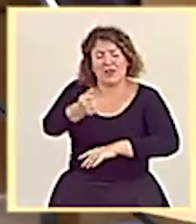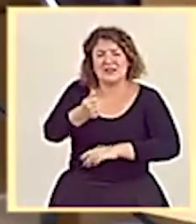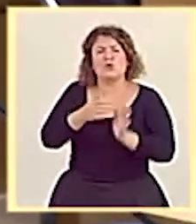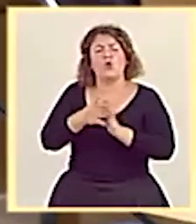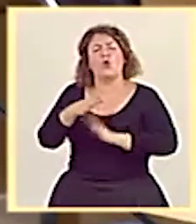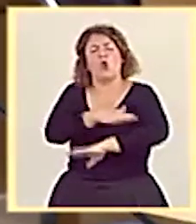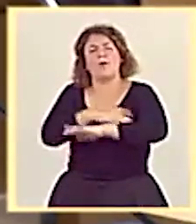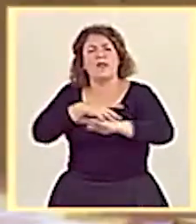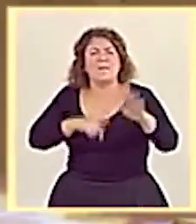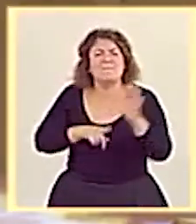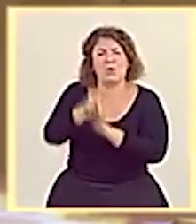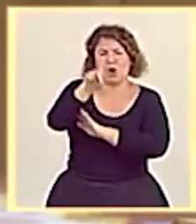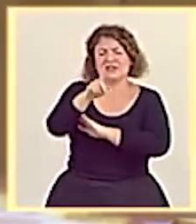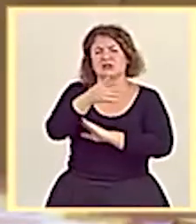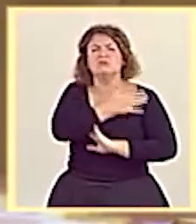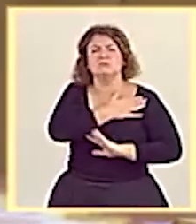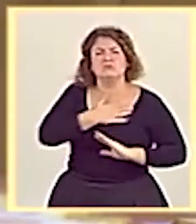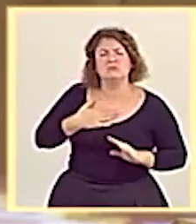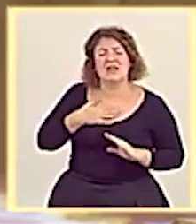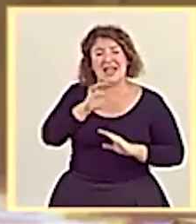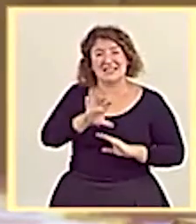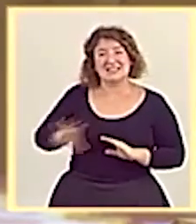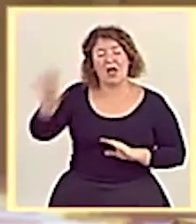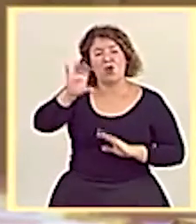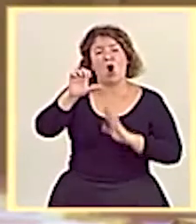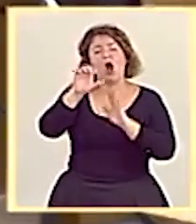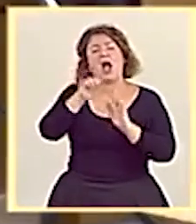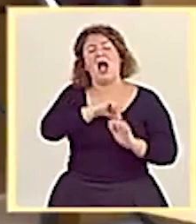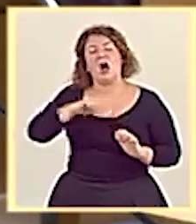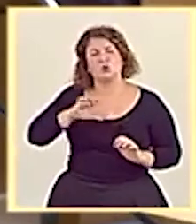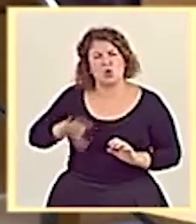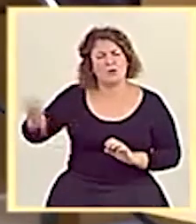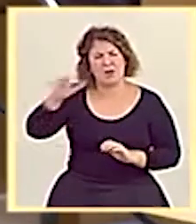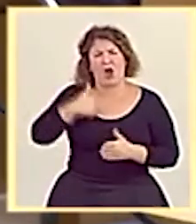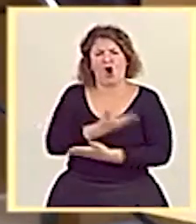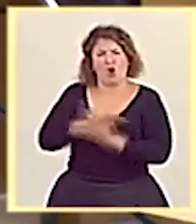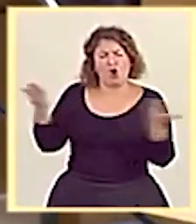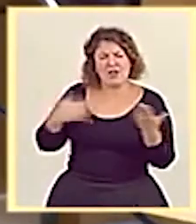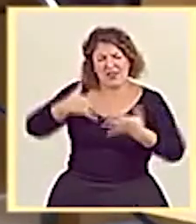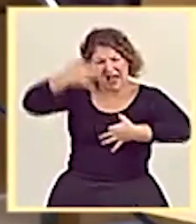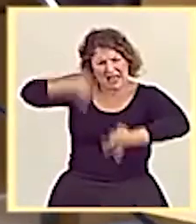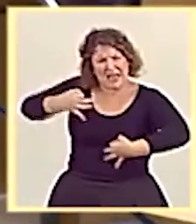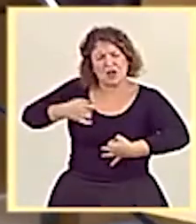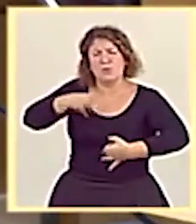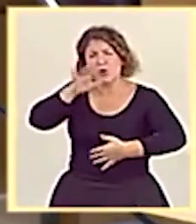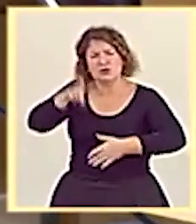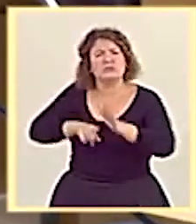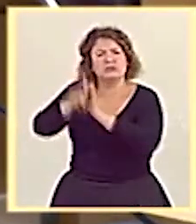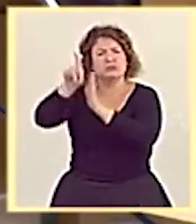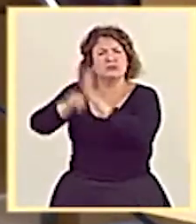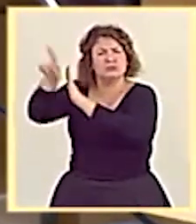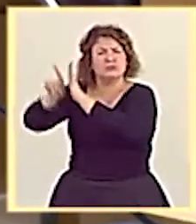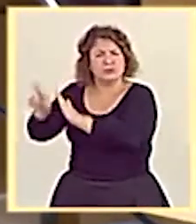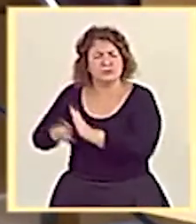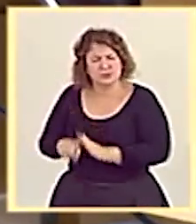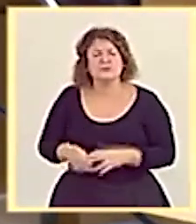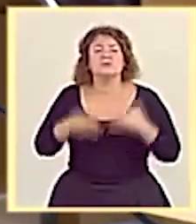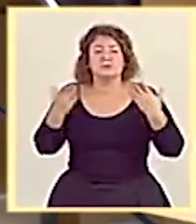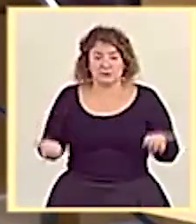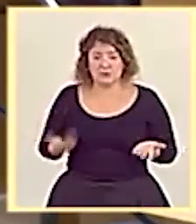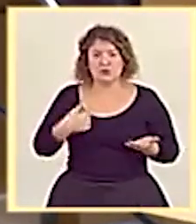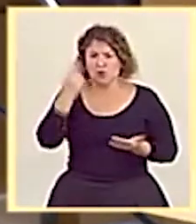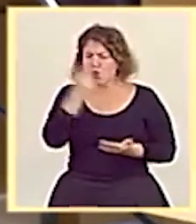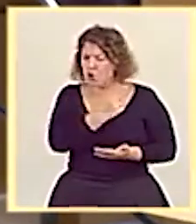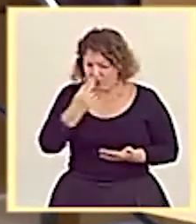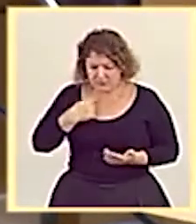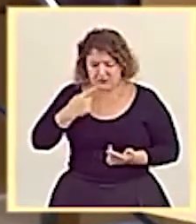progreso, el Estado de autonomía se refuerza, porque creemos en el Estado de las autonomías, y por tanto, tenga el compromiso de esta ministra de que vamos a seguir